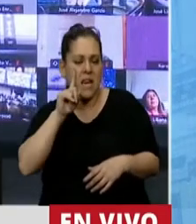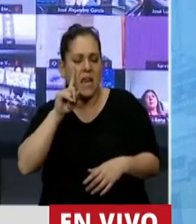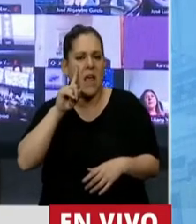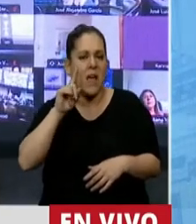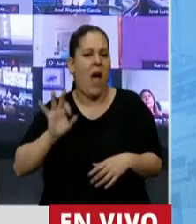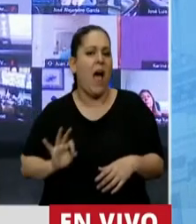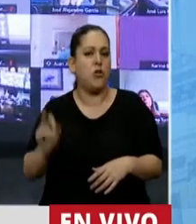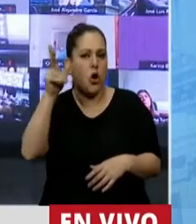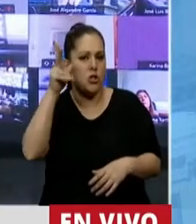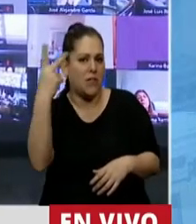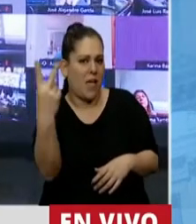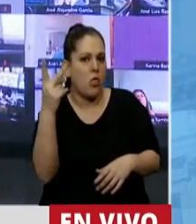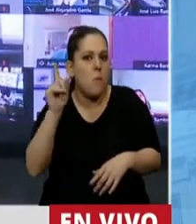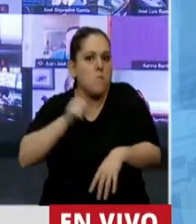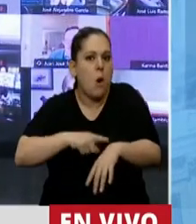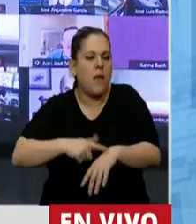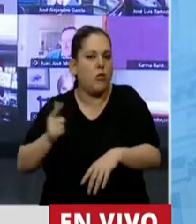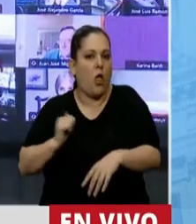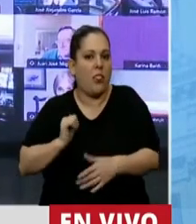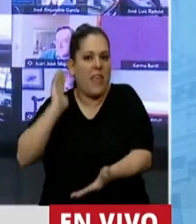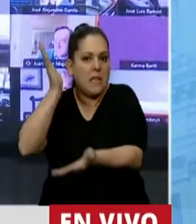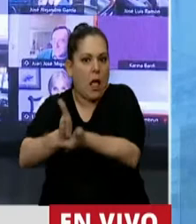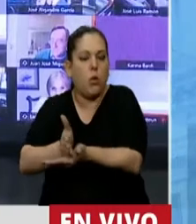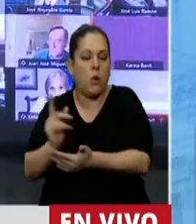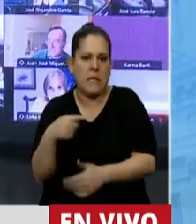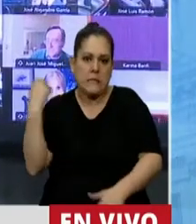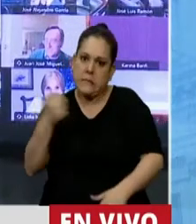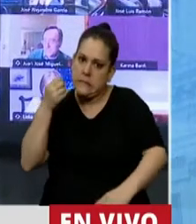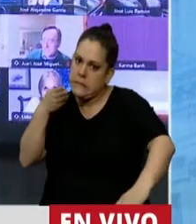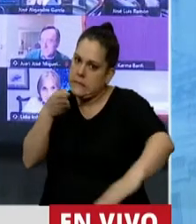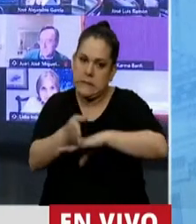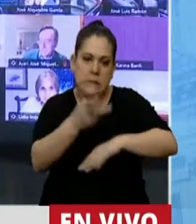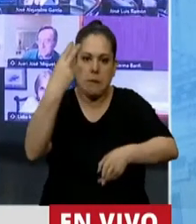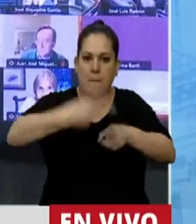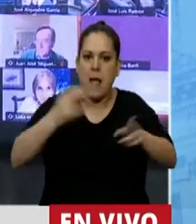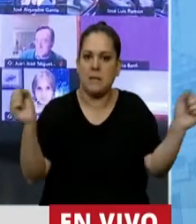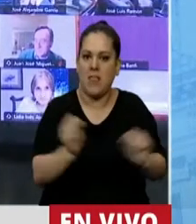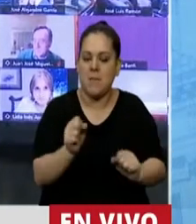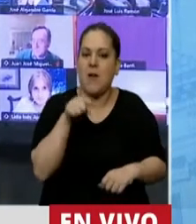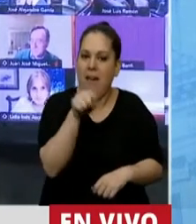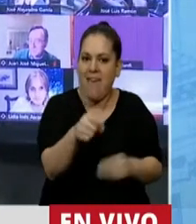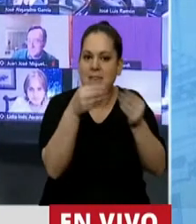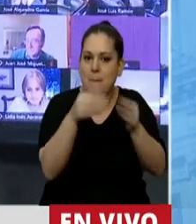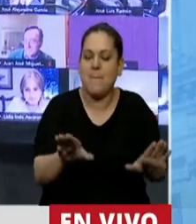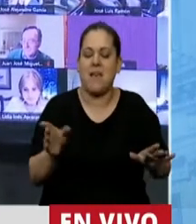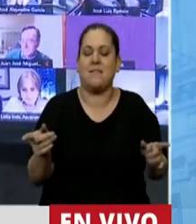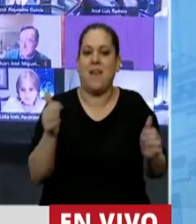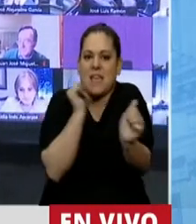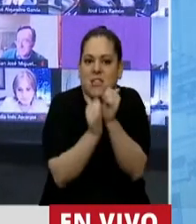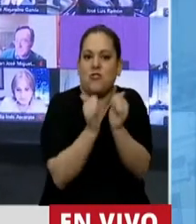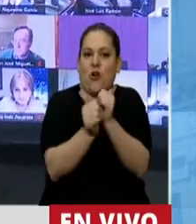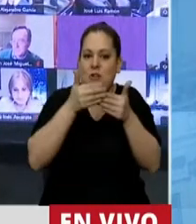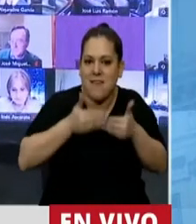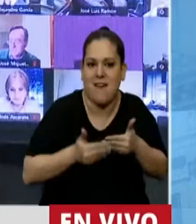donde intentamos entrar a la Plaza de Mayo en plena dictadura militar y no nos dejaron llegar. Y para nosotros ese fue el ingreso a la historia y ese fue el ingreso a la política.